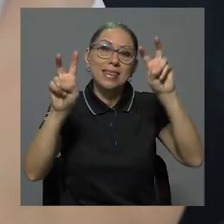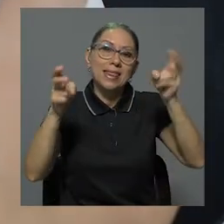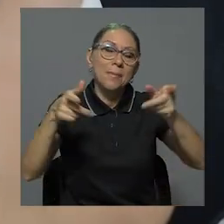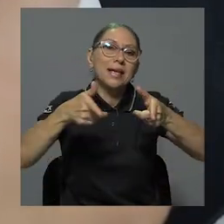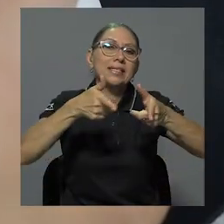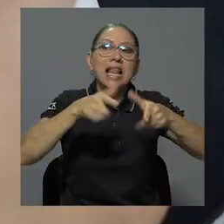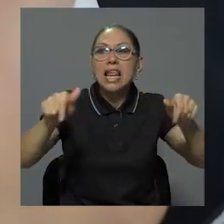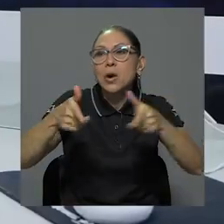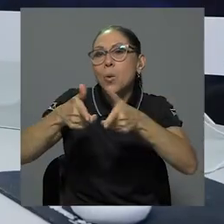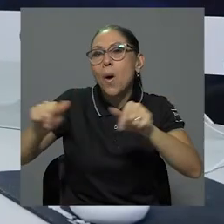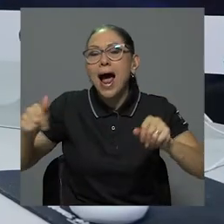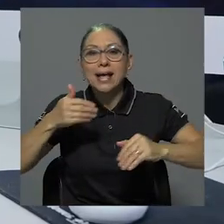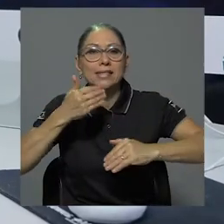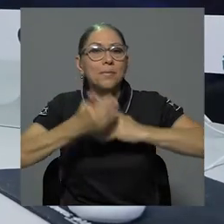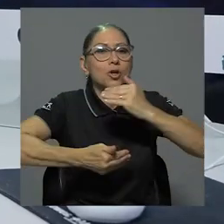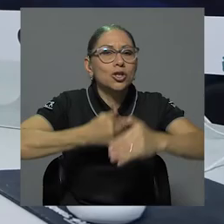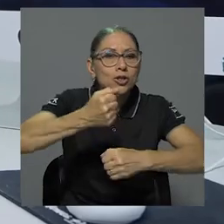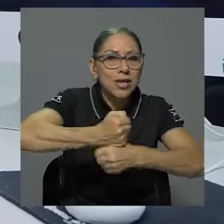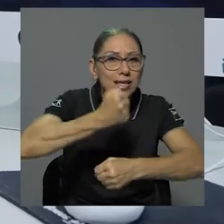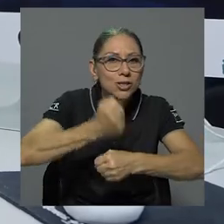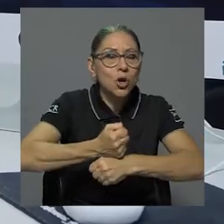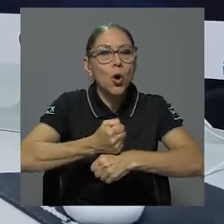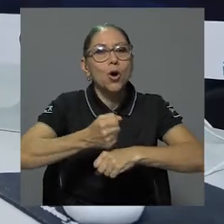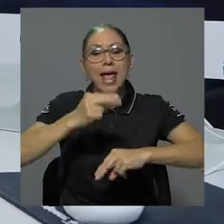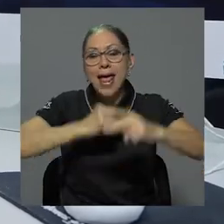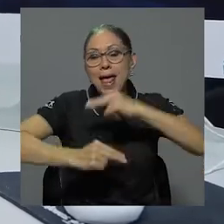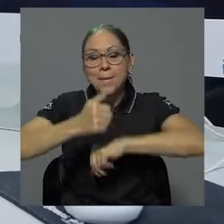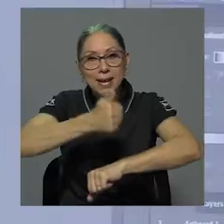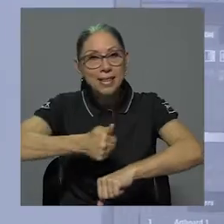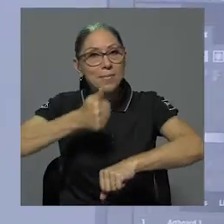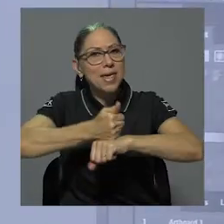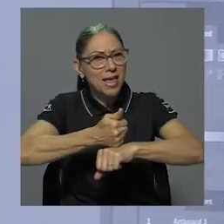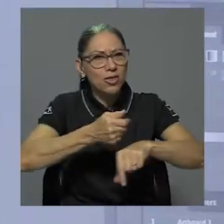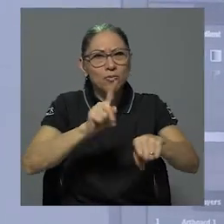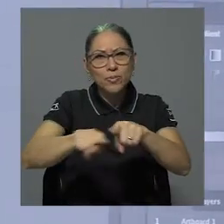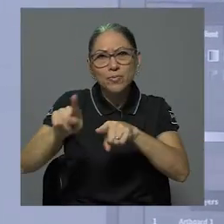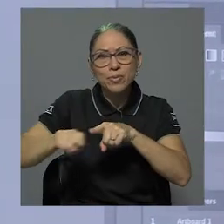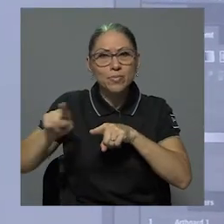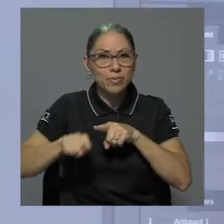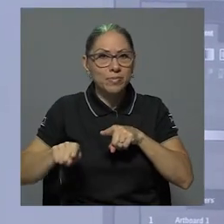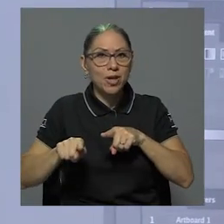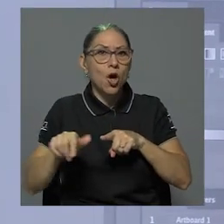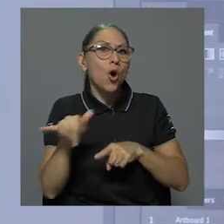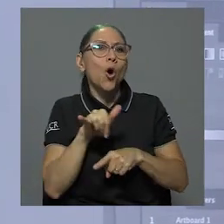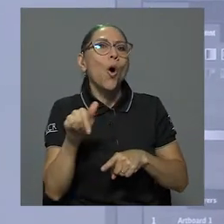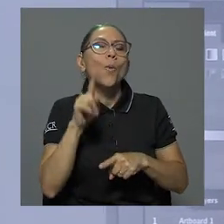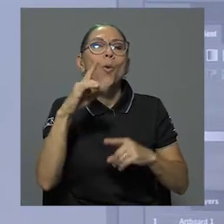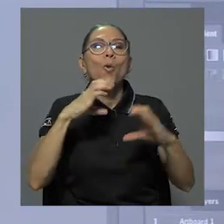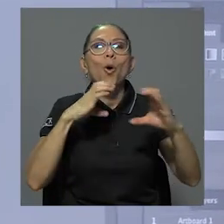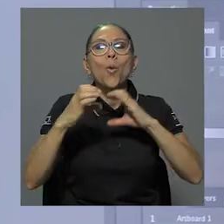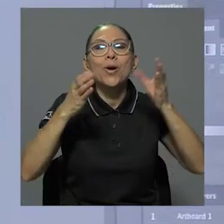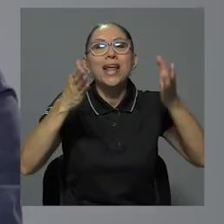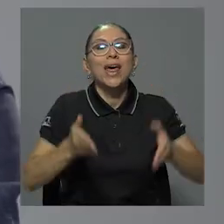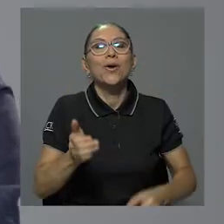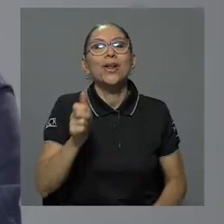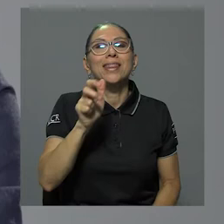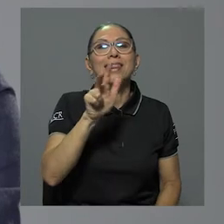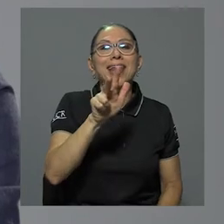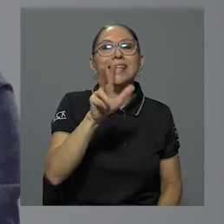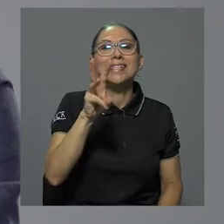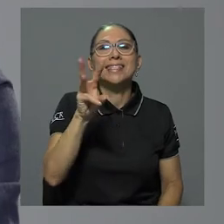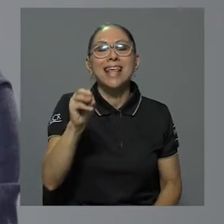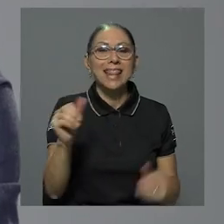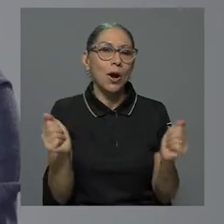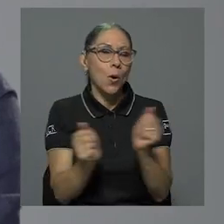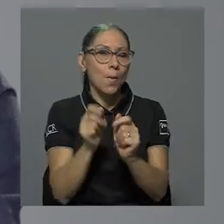lenguajes, procesos de gestión, emprendimiento y demás. Es decir, como un comunicador, digamos, 360 con una perspectiva social muy